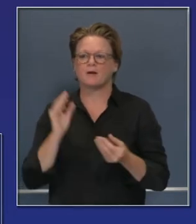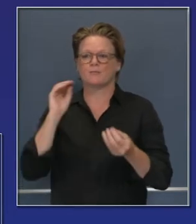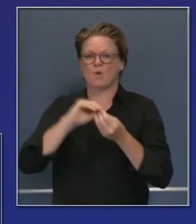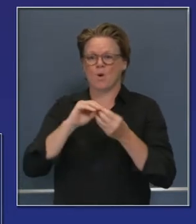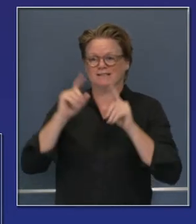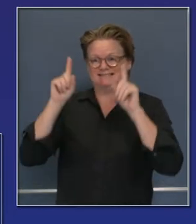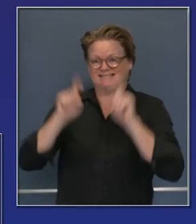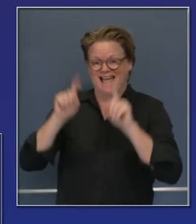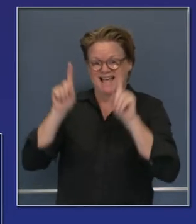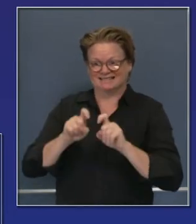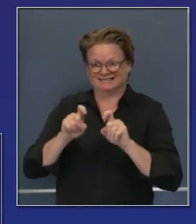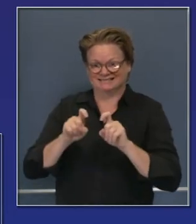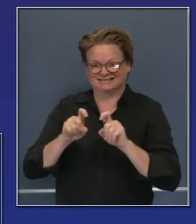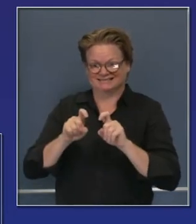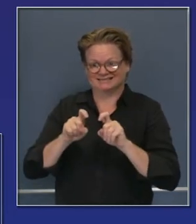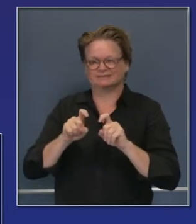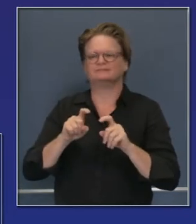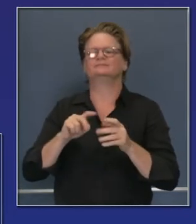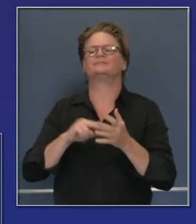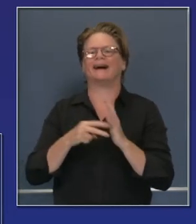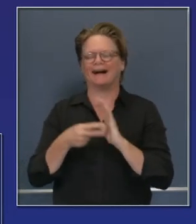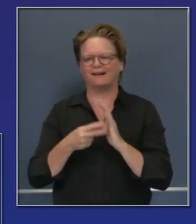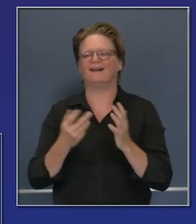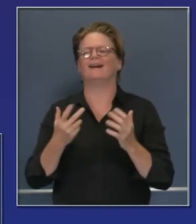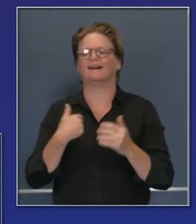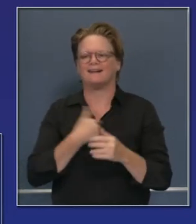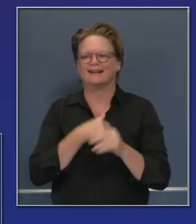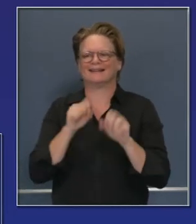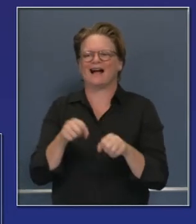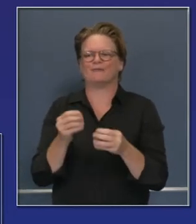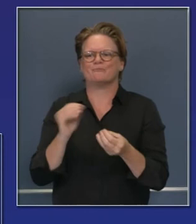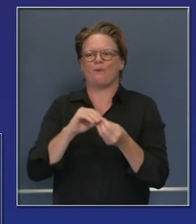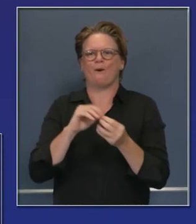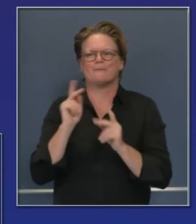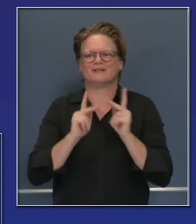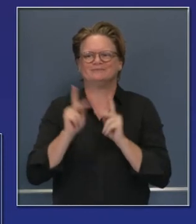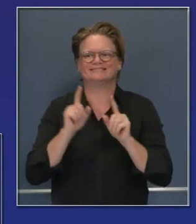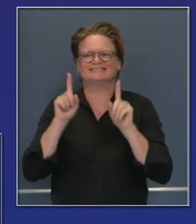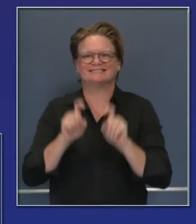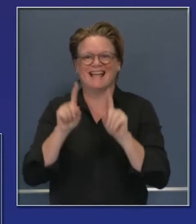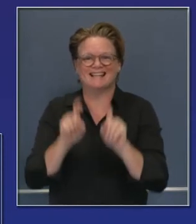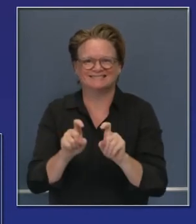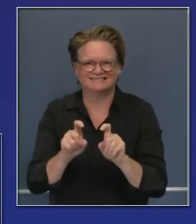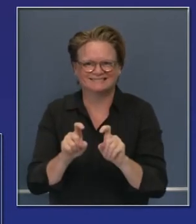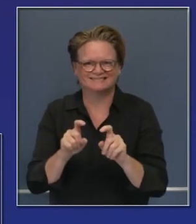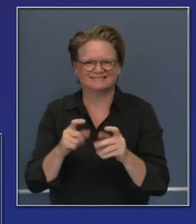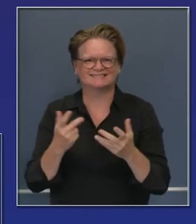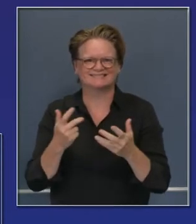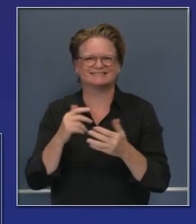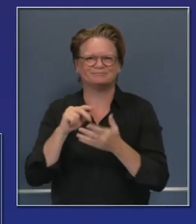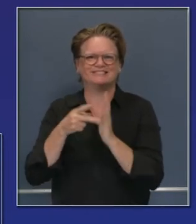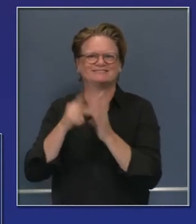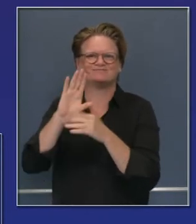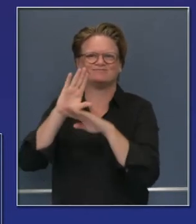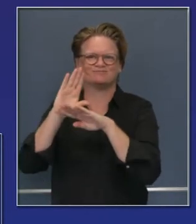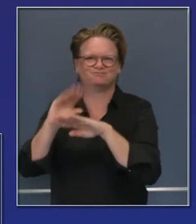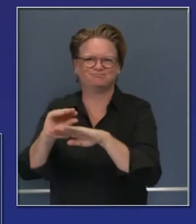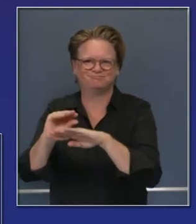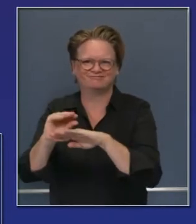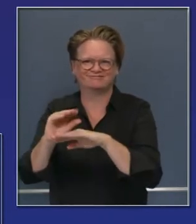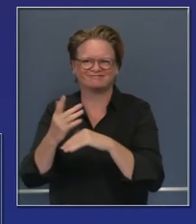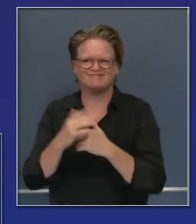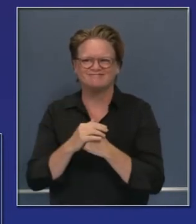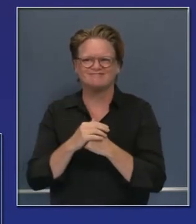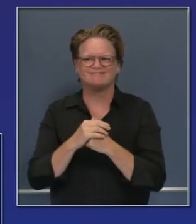tengamos un número específico de pruebas ahí está la transparencia ahí la pueden ver cuantas más pruebas diagnósticas